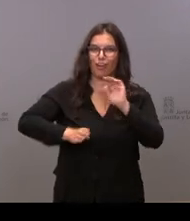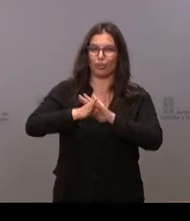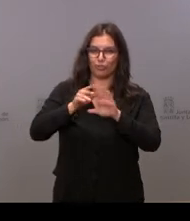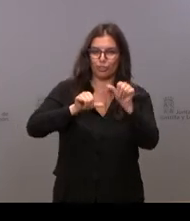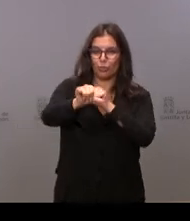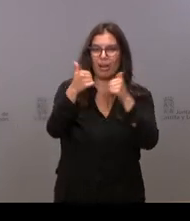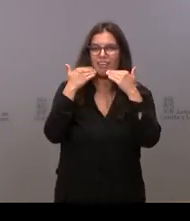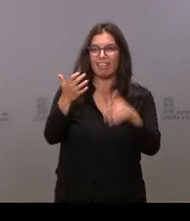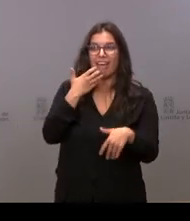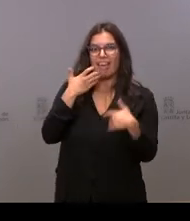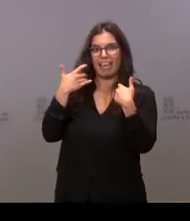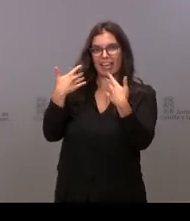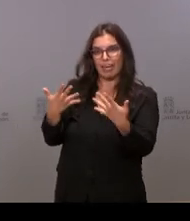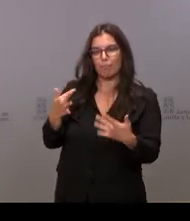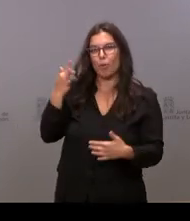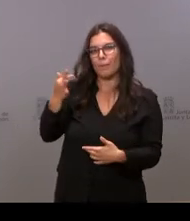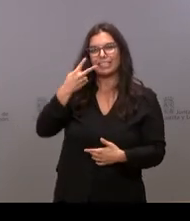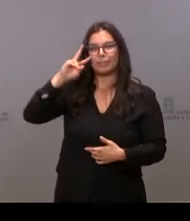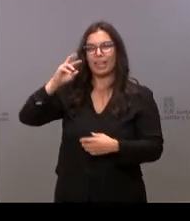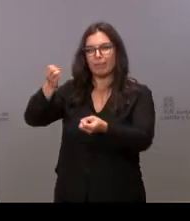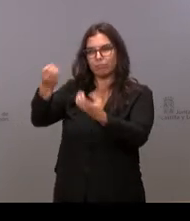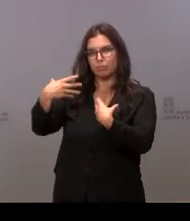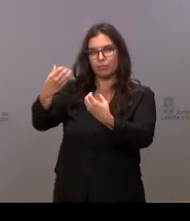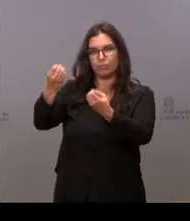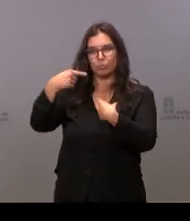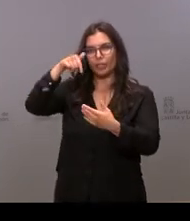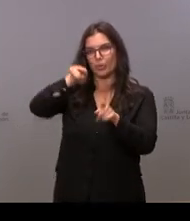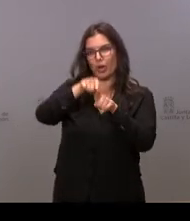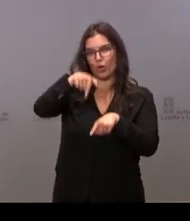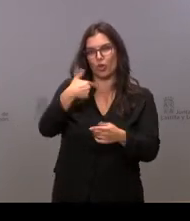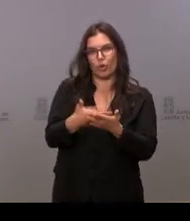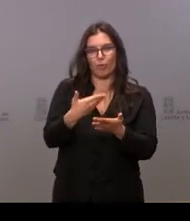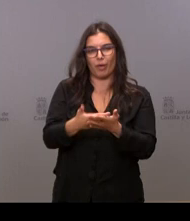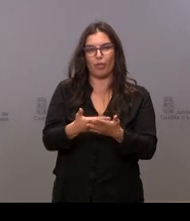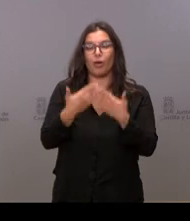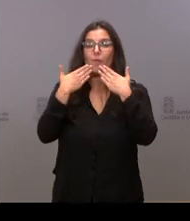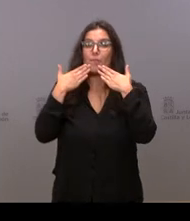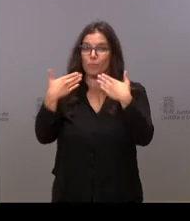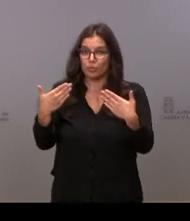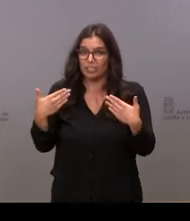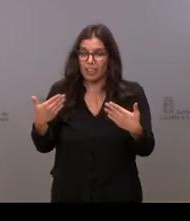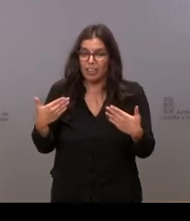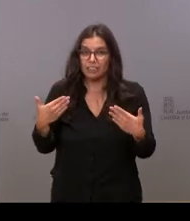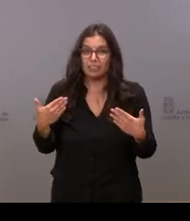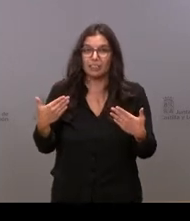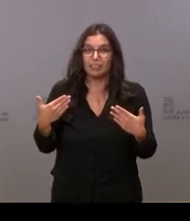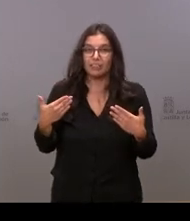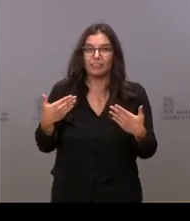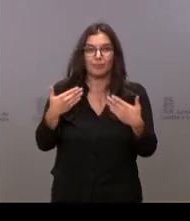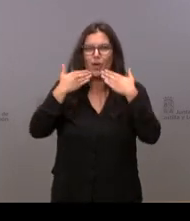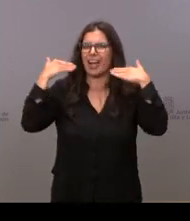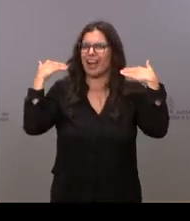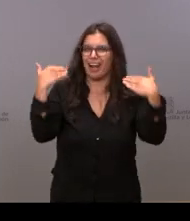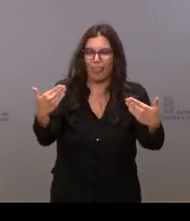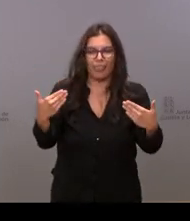ejemplo y con vuestros testimonios, como hemos podido comprobar. Muchas gracias con mayúsculas.